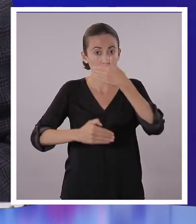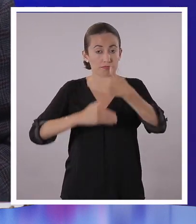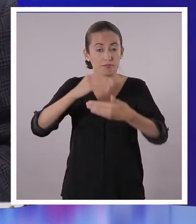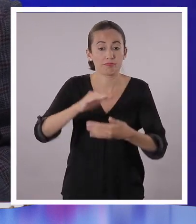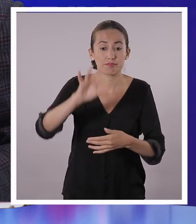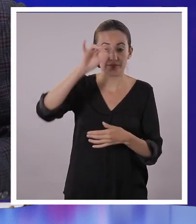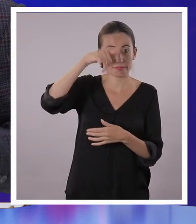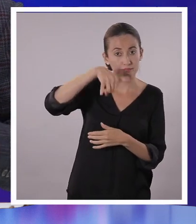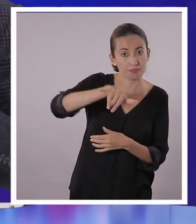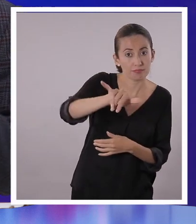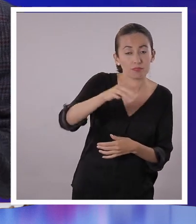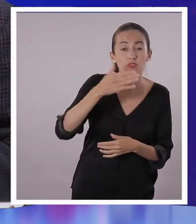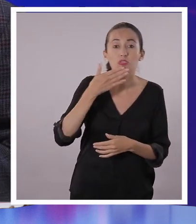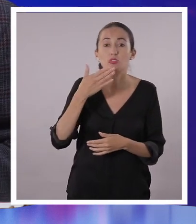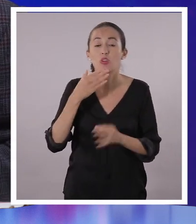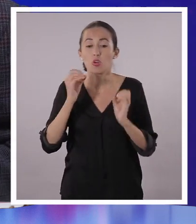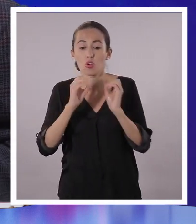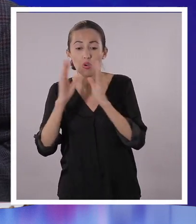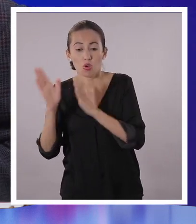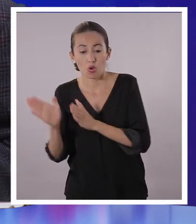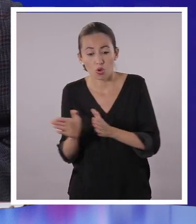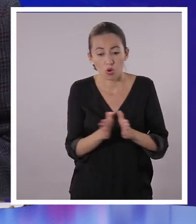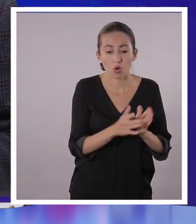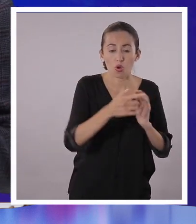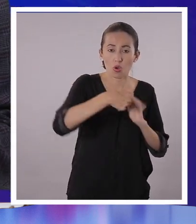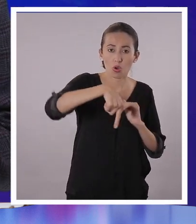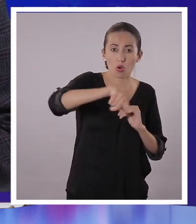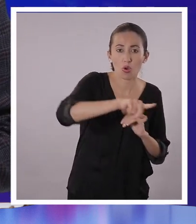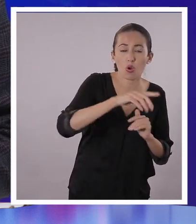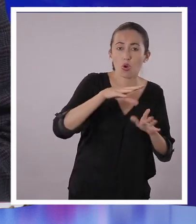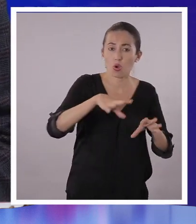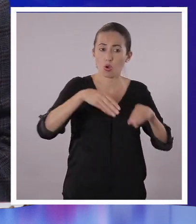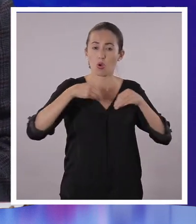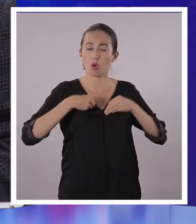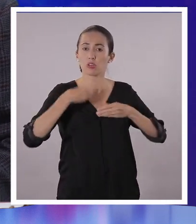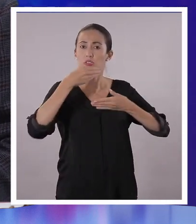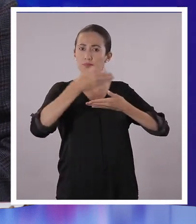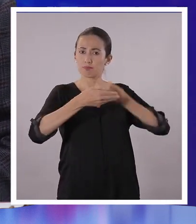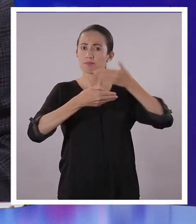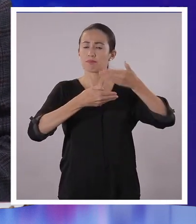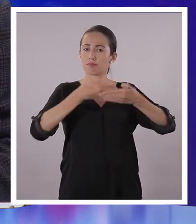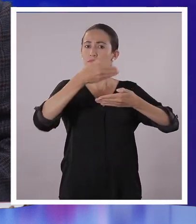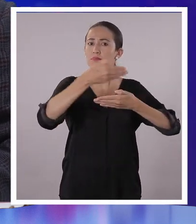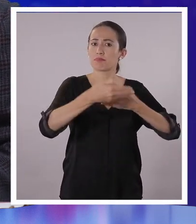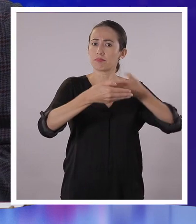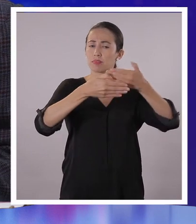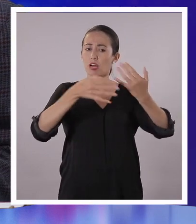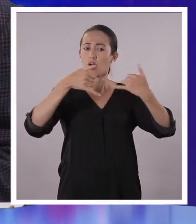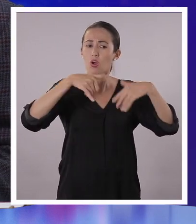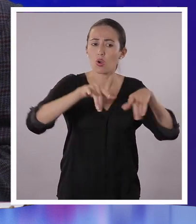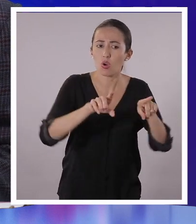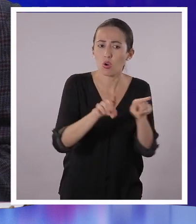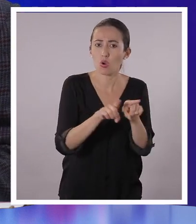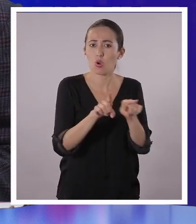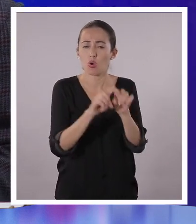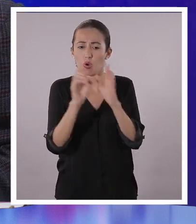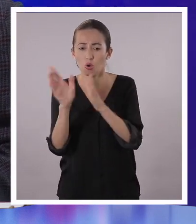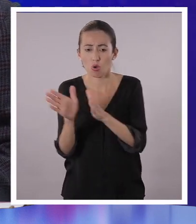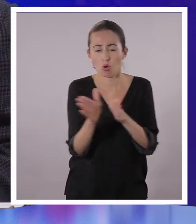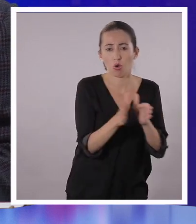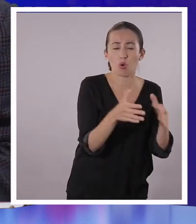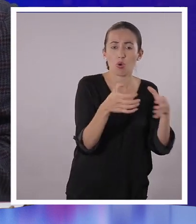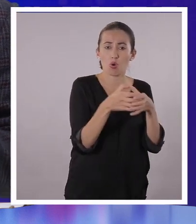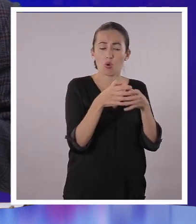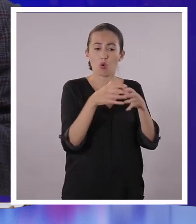prepararse y estudiar porque ahora lo hemos hecho y hemos destacado, por ejemplo, este rol de los periodistas o de los medios de comunicación de